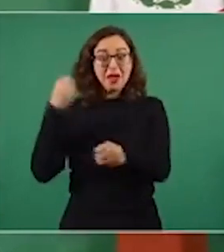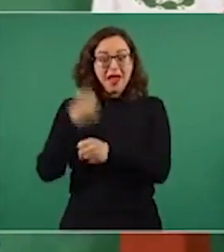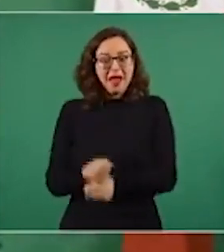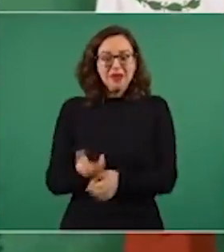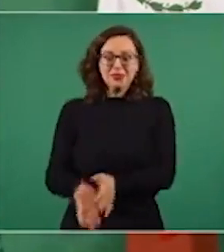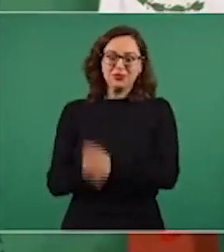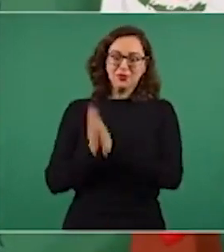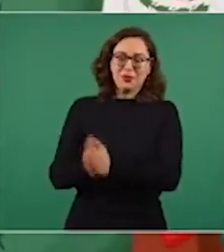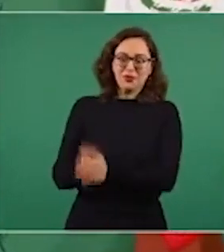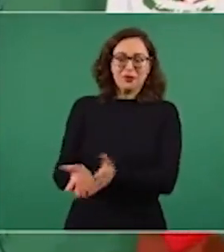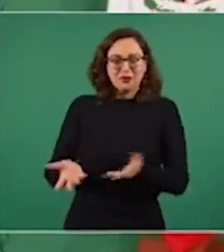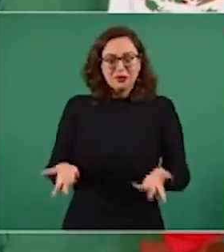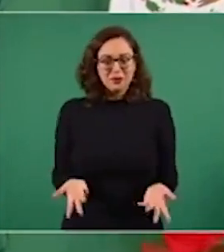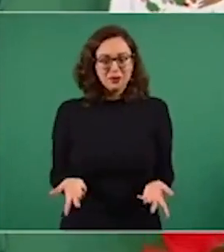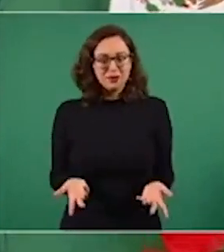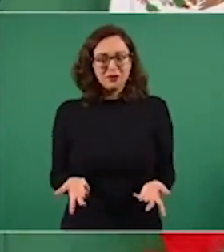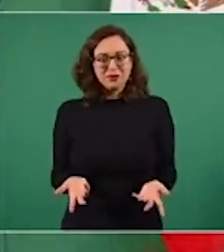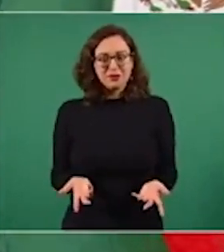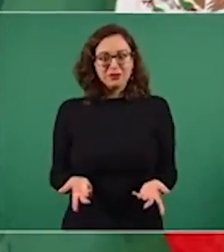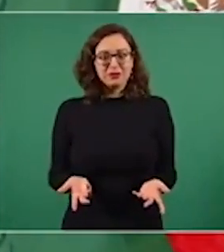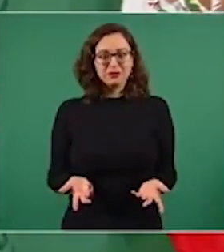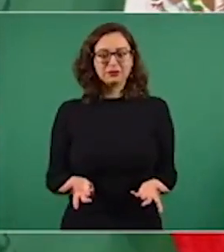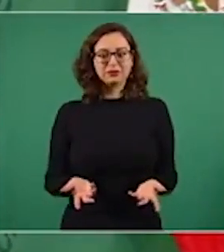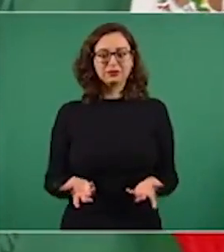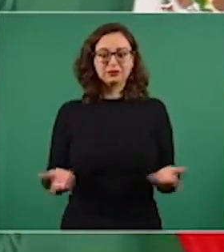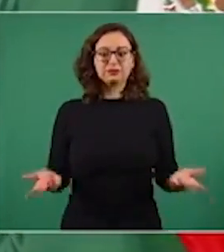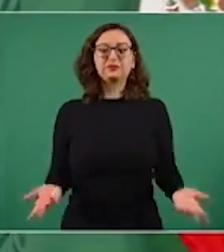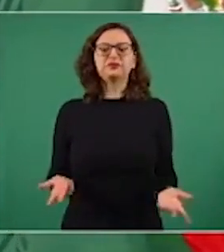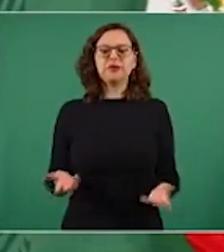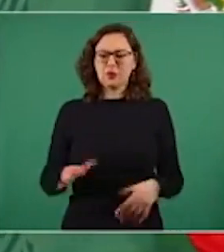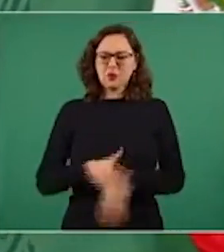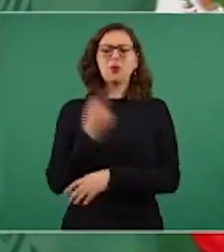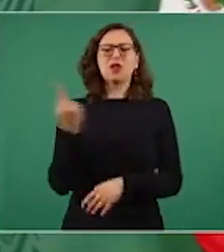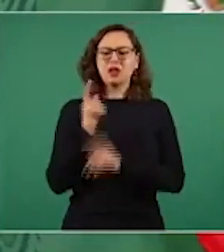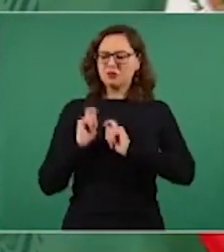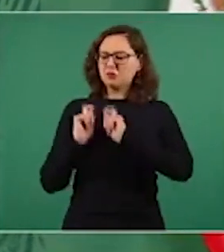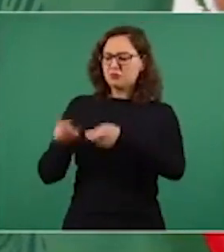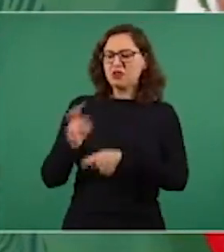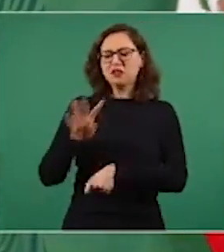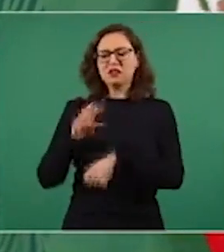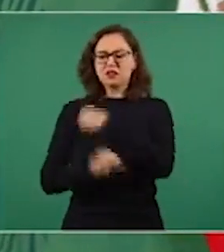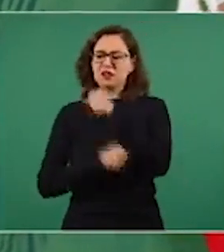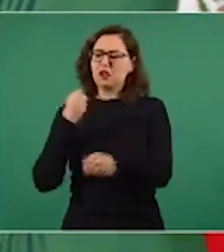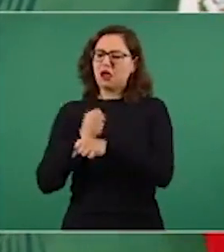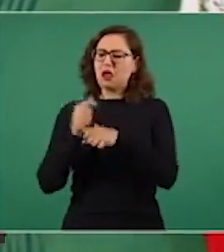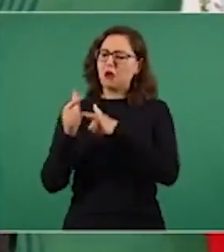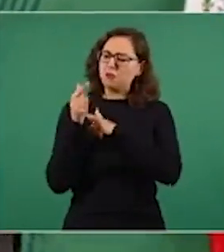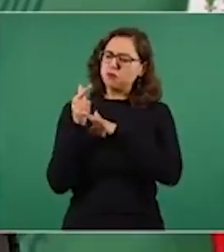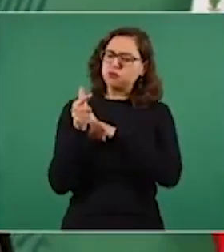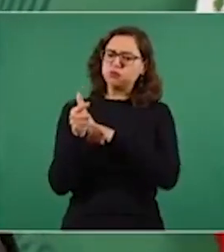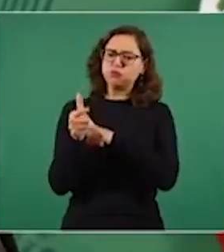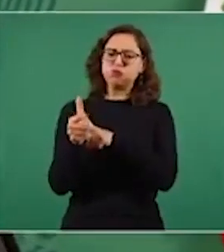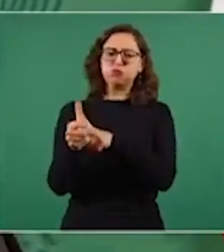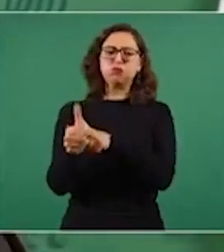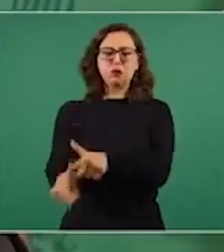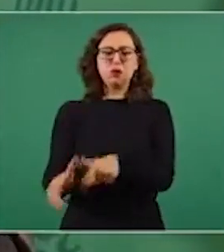¿Todo esto lo crearon para afianzar la